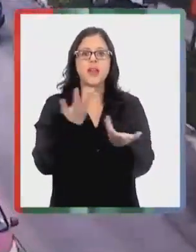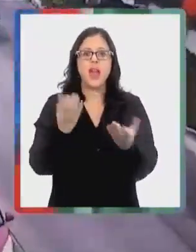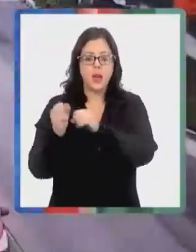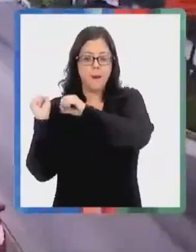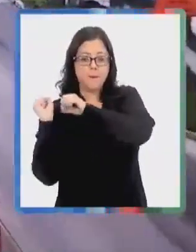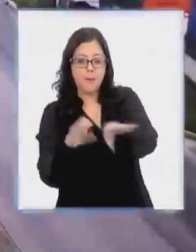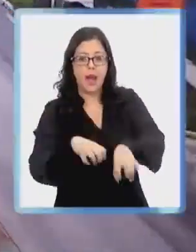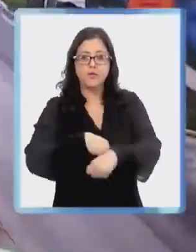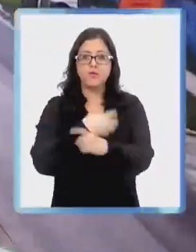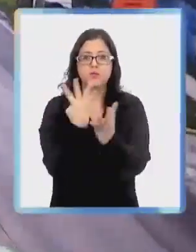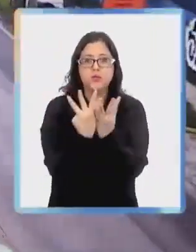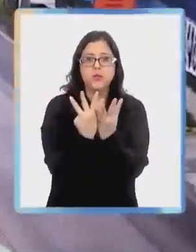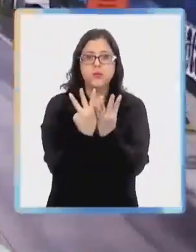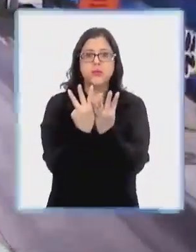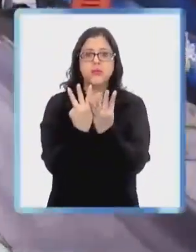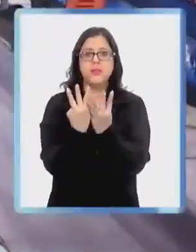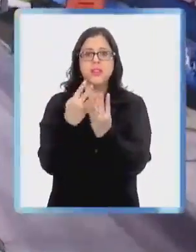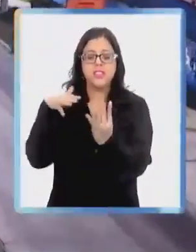policiales.